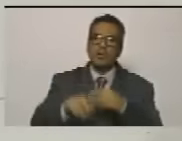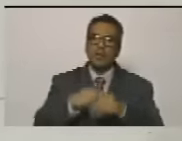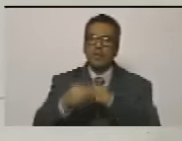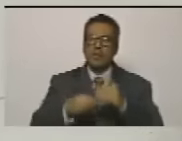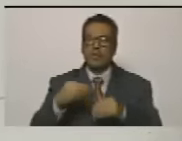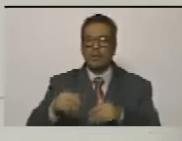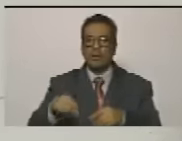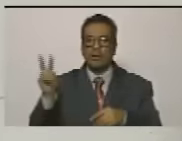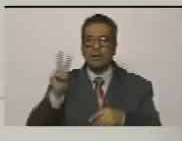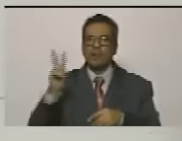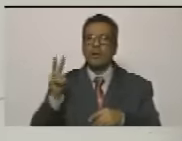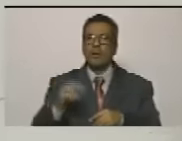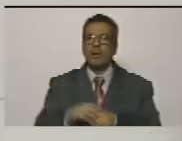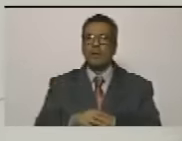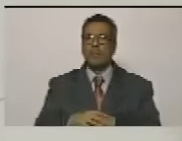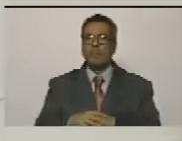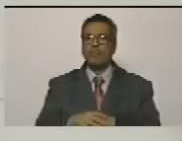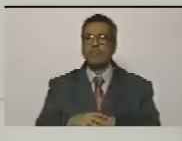Venezuela